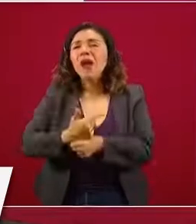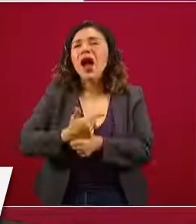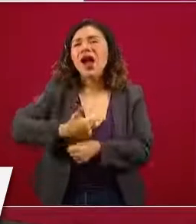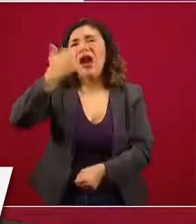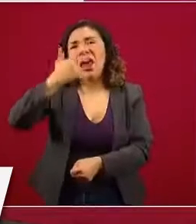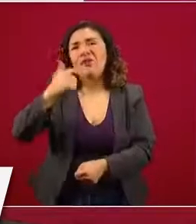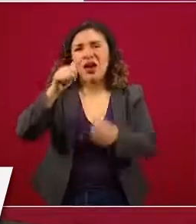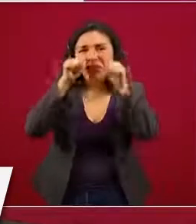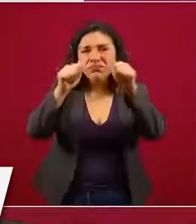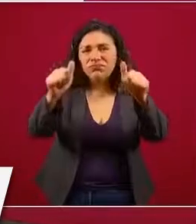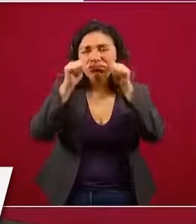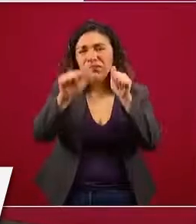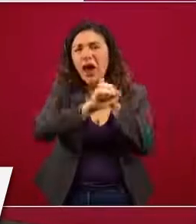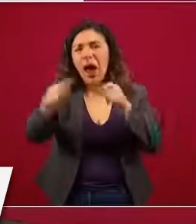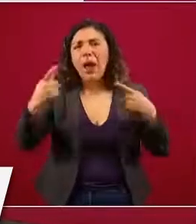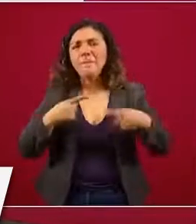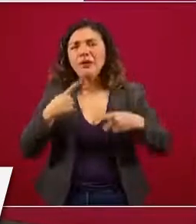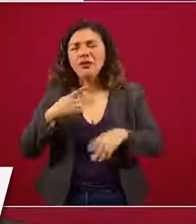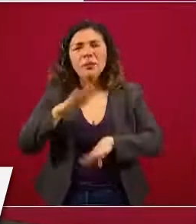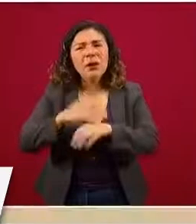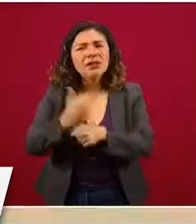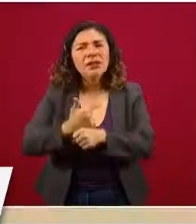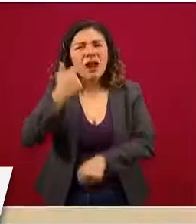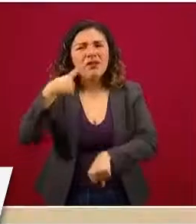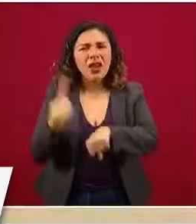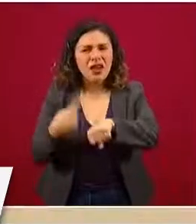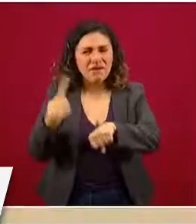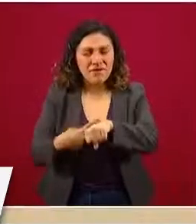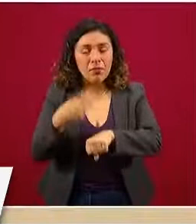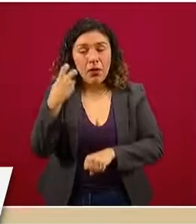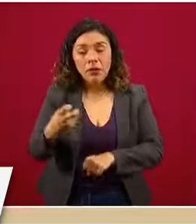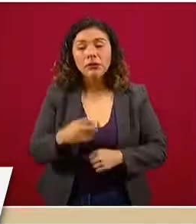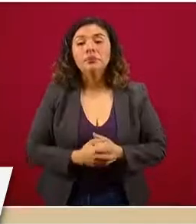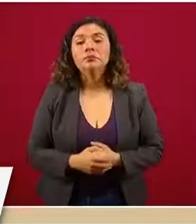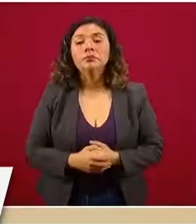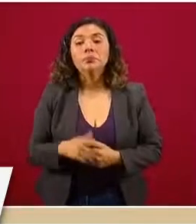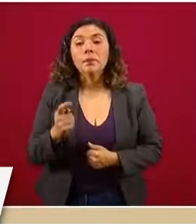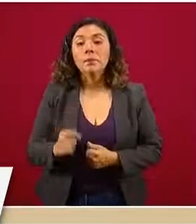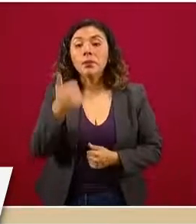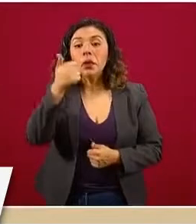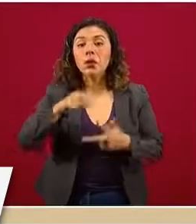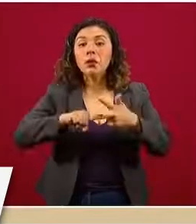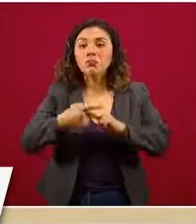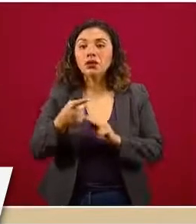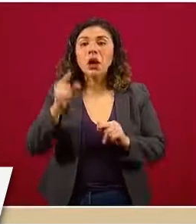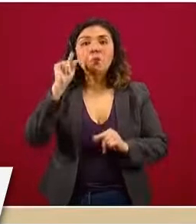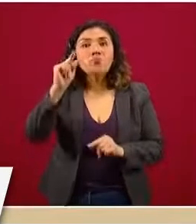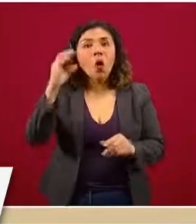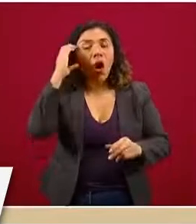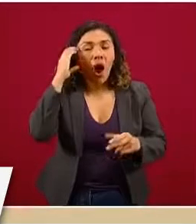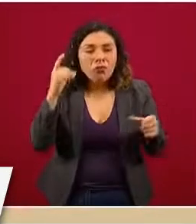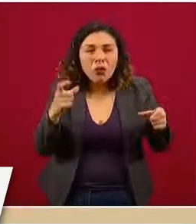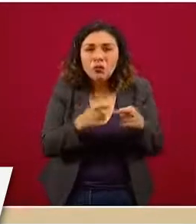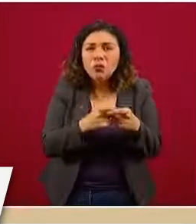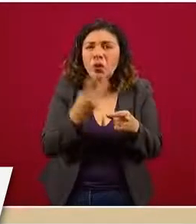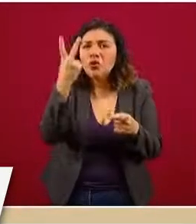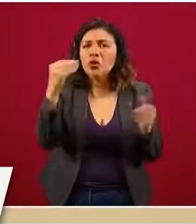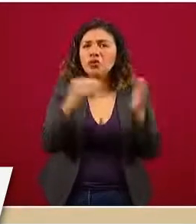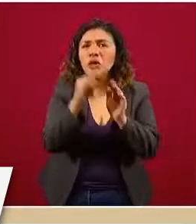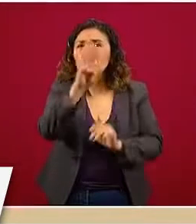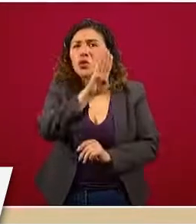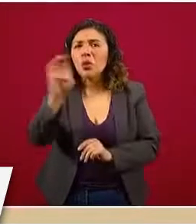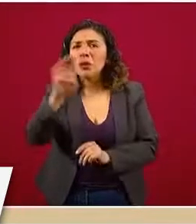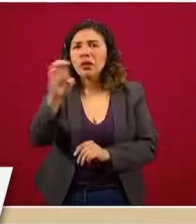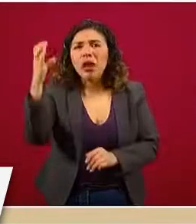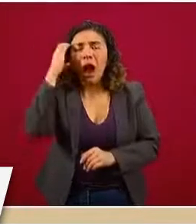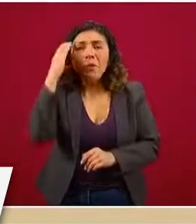reconvertidas a capacidades de terapia intensiva, iniciamos con un número pequeño, 2 mil 900 camas,